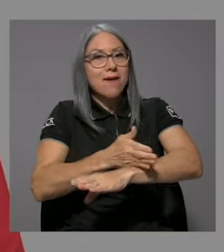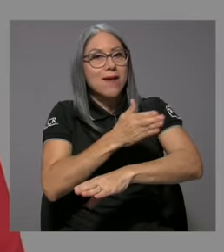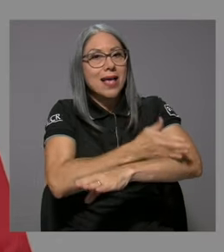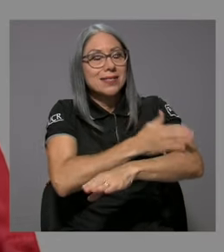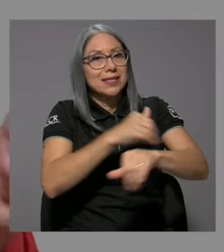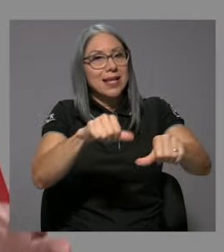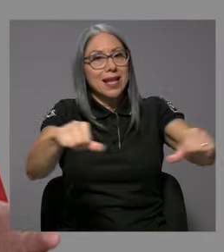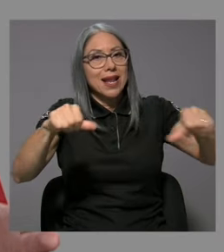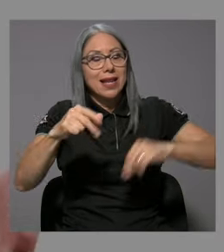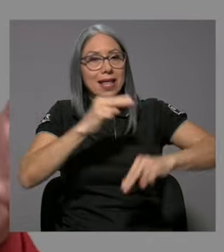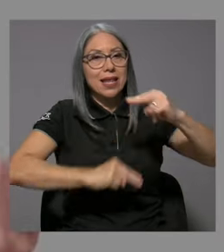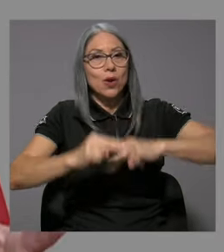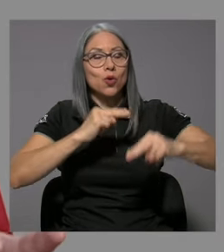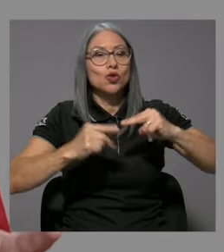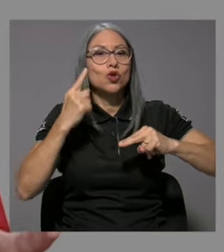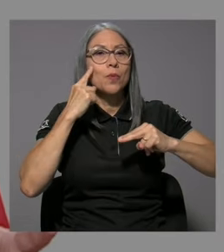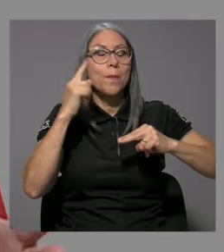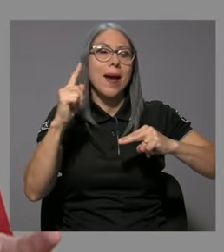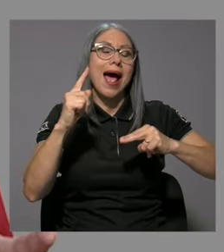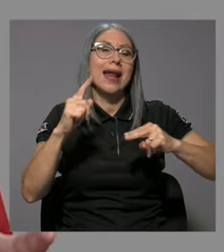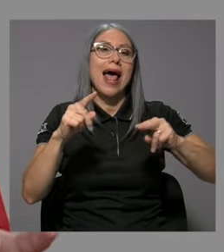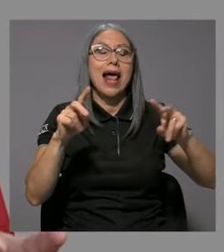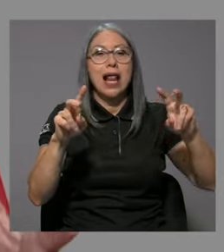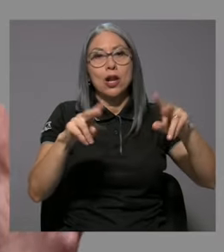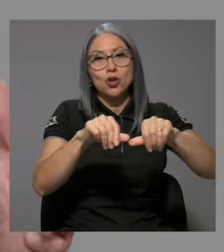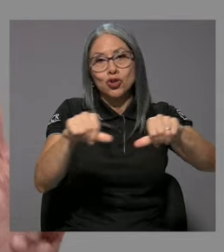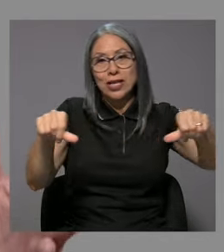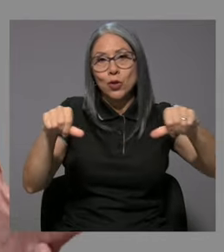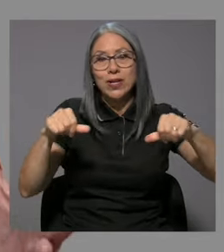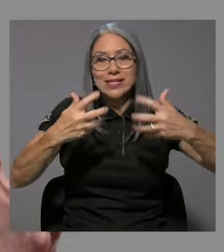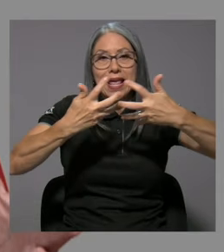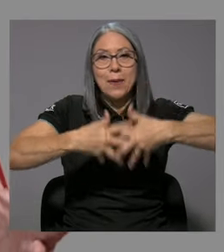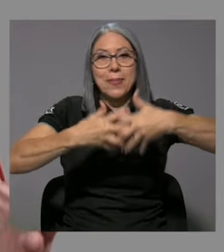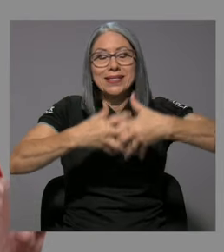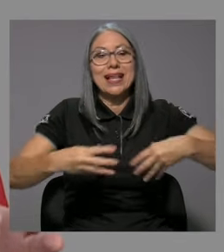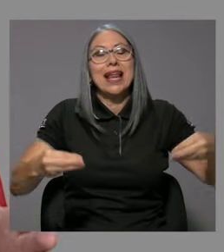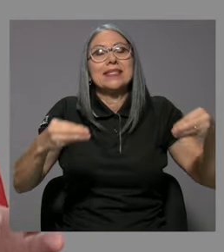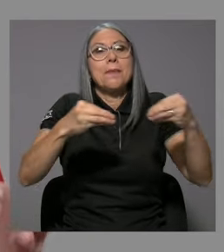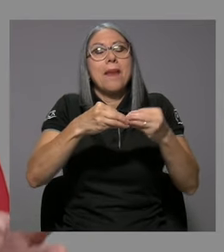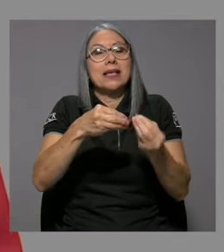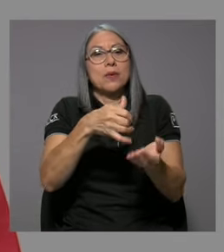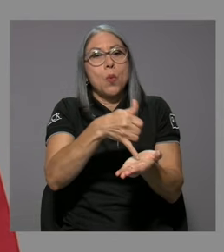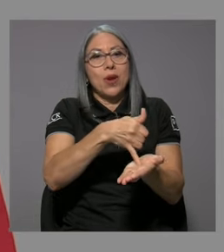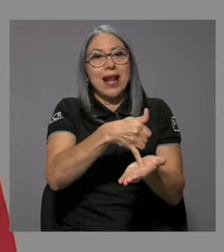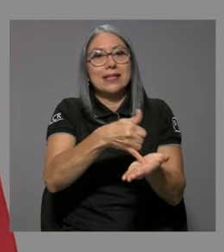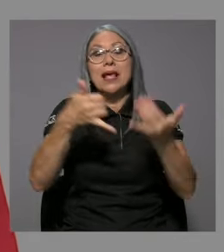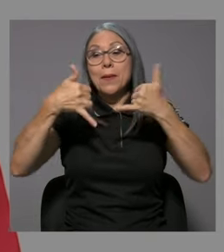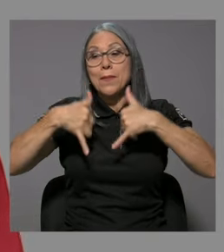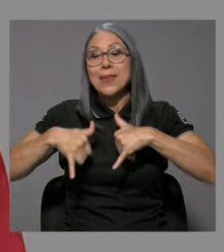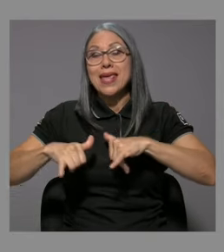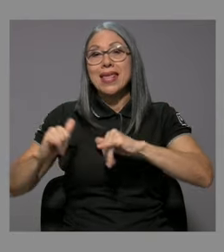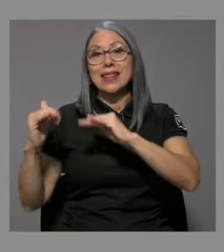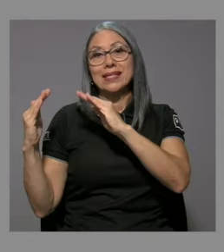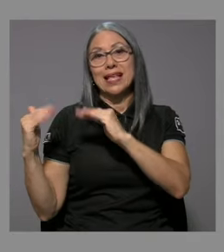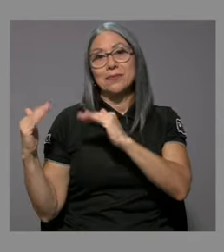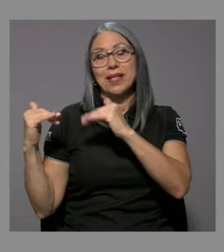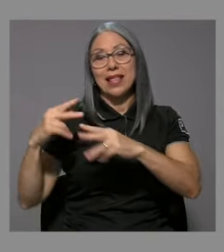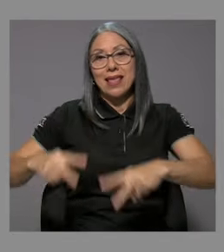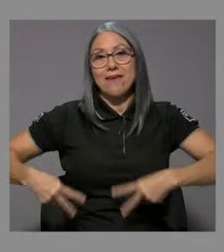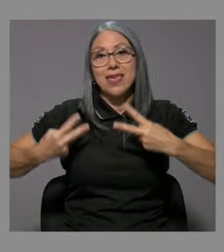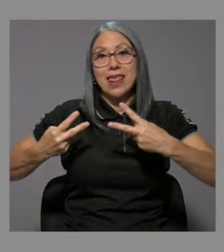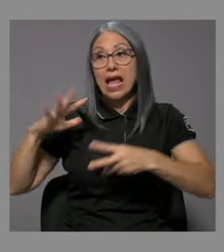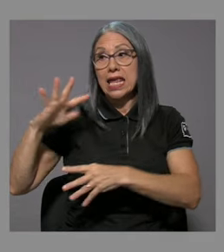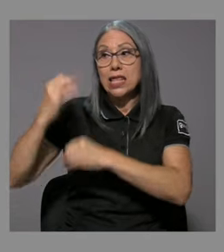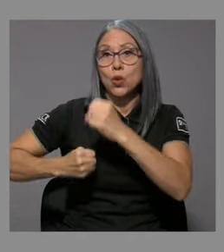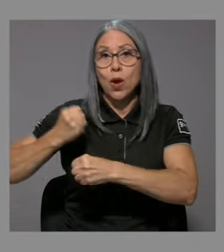Tampoco se registran avances en el clima de negocios para los sectores empresariales más vulnerables. Mientras